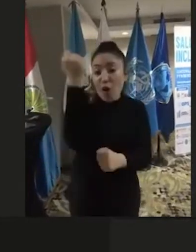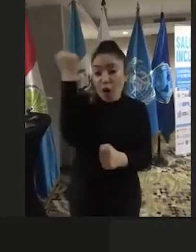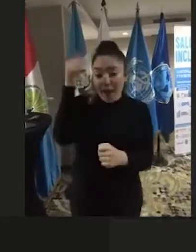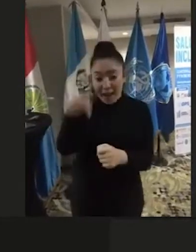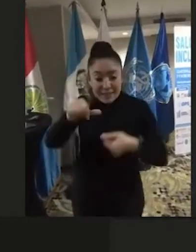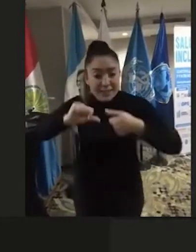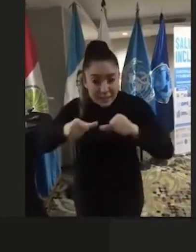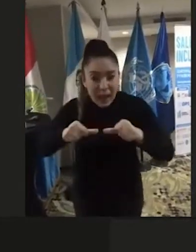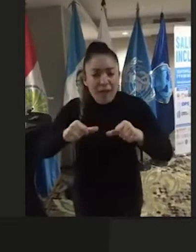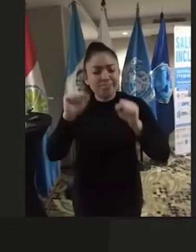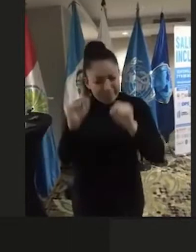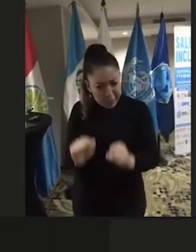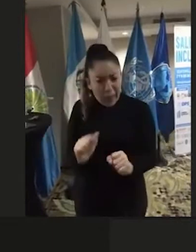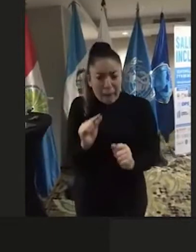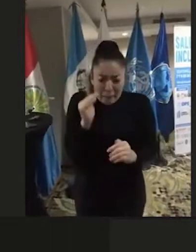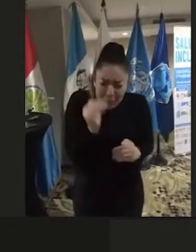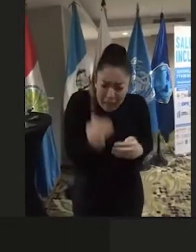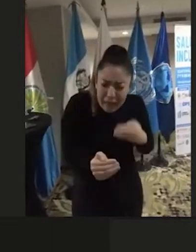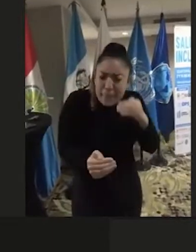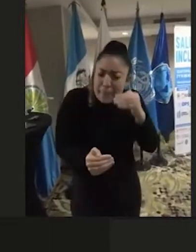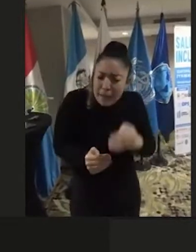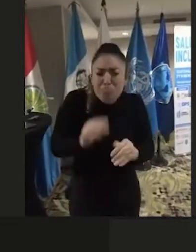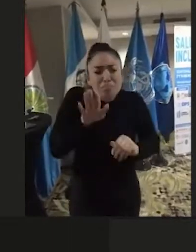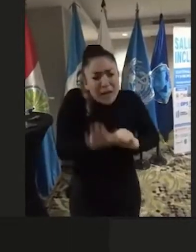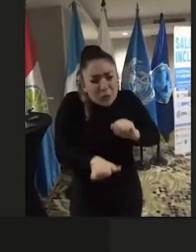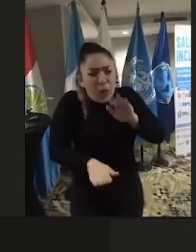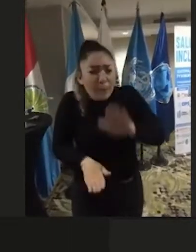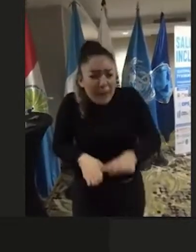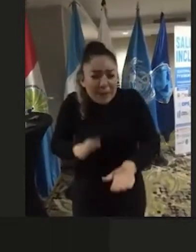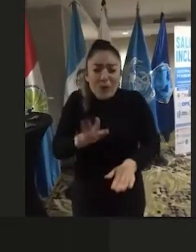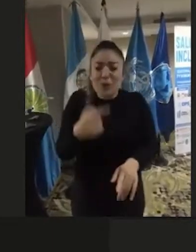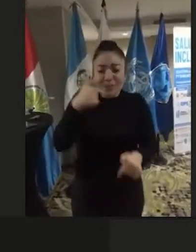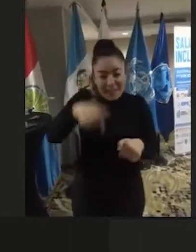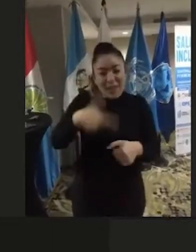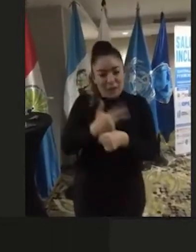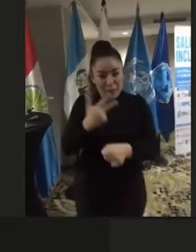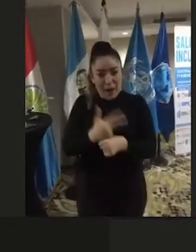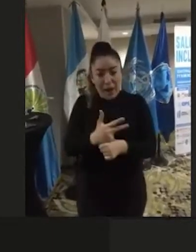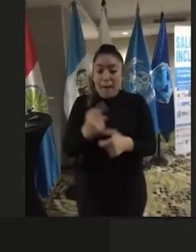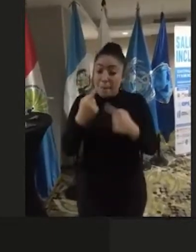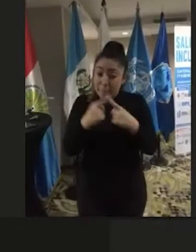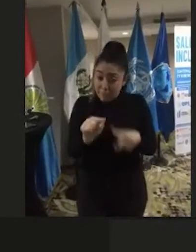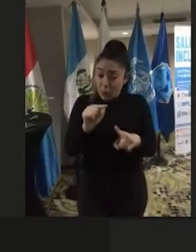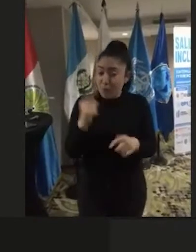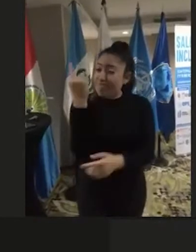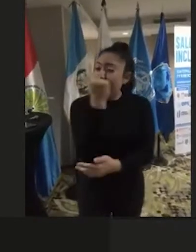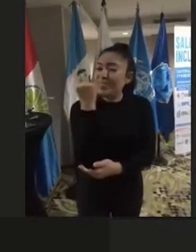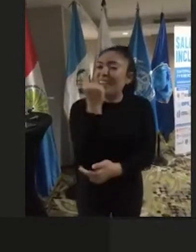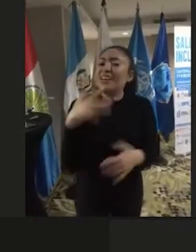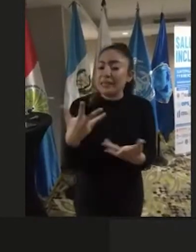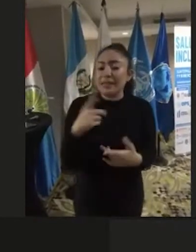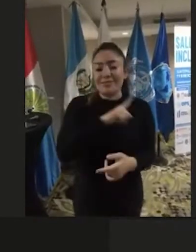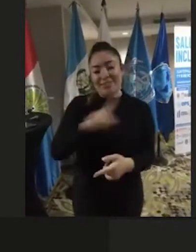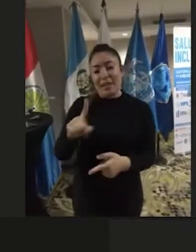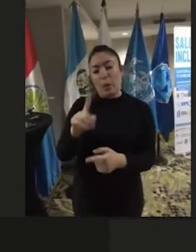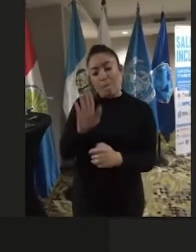va a ir progresivamente, pasito a pasito, como dicen en Guatemala, pero la importante de esto es que sea